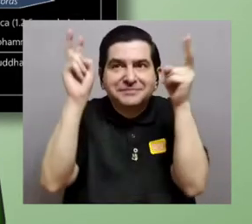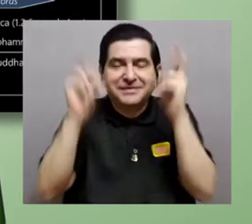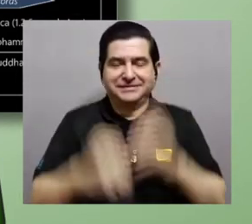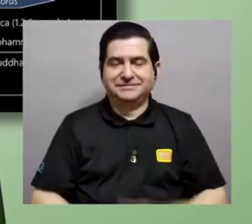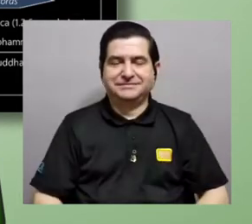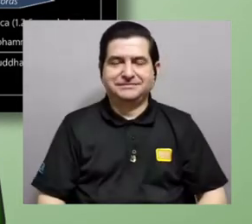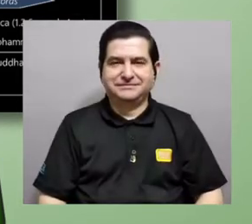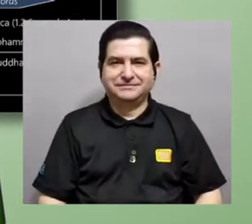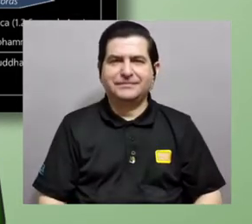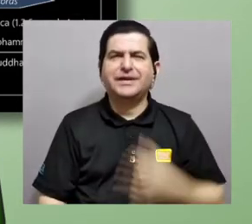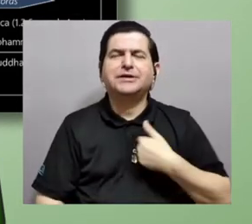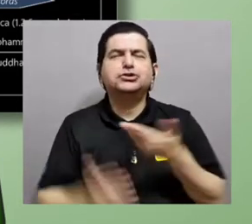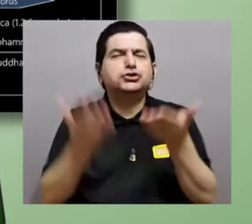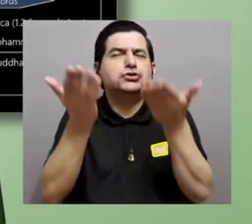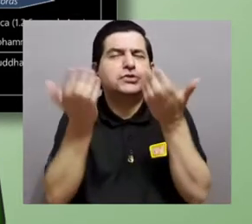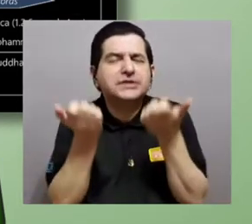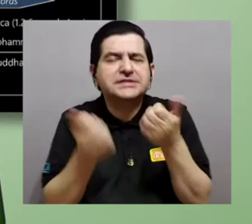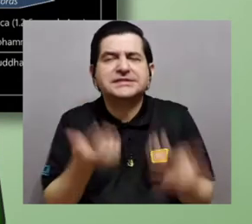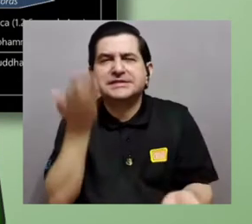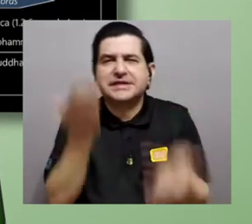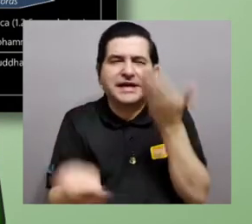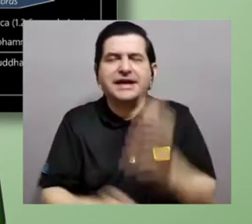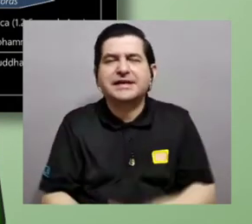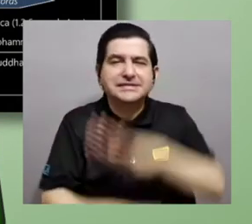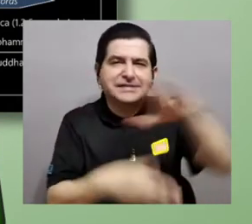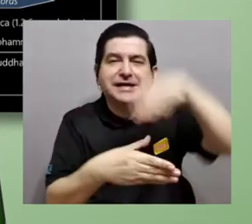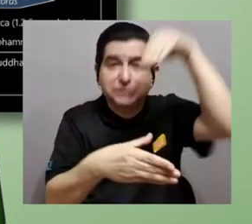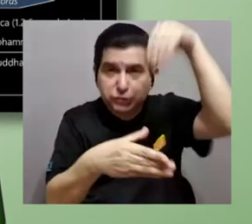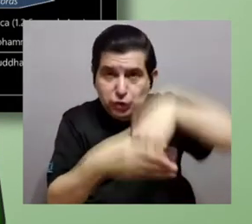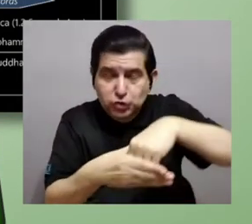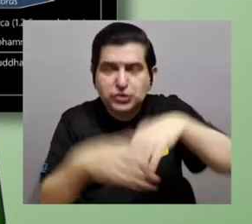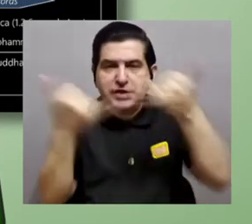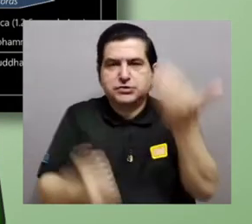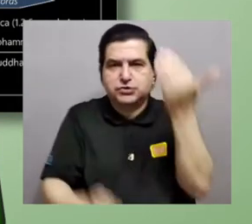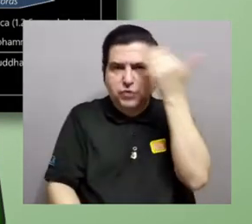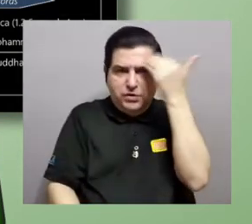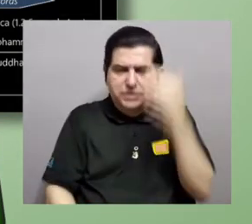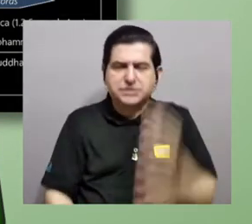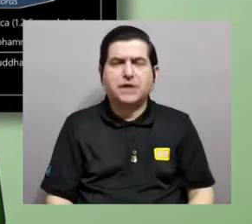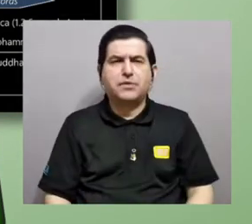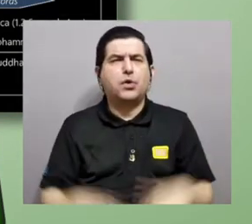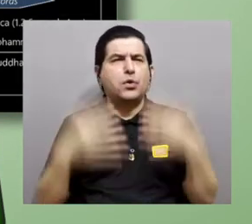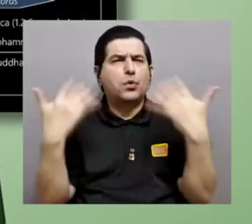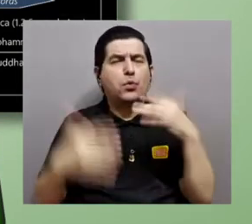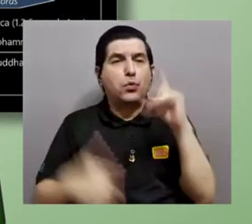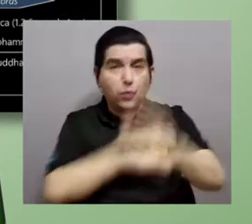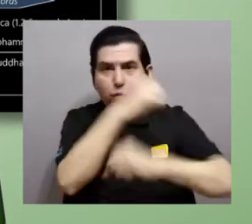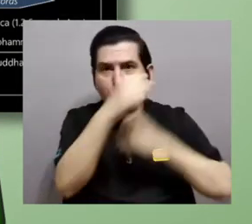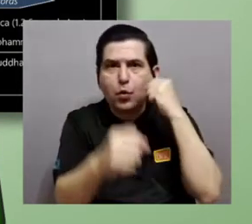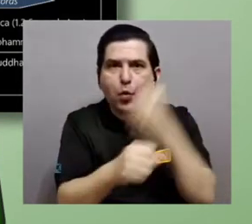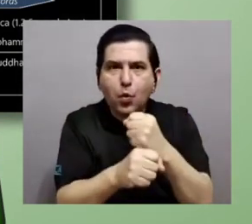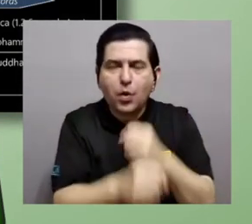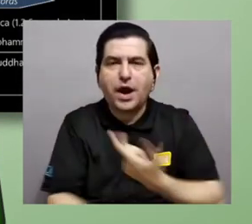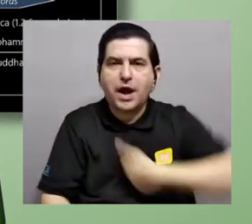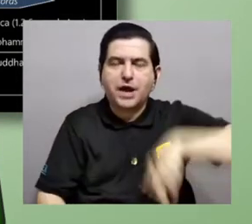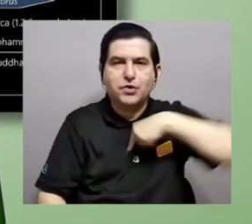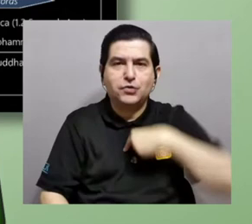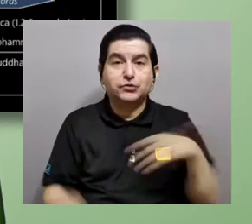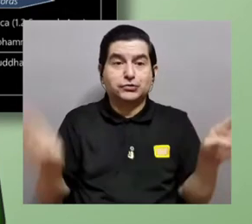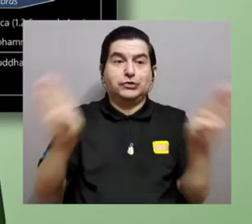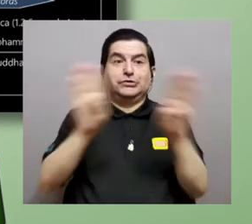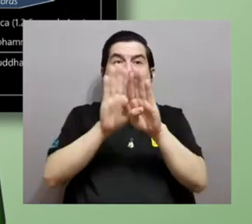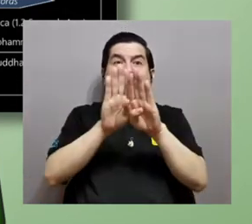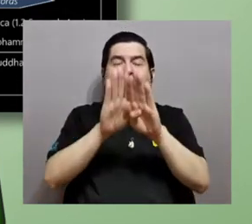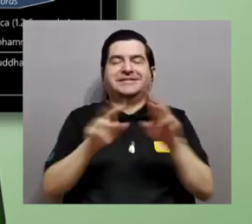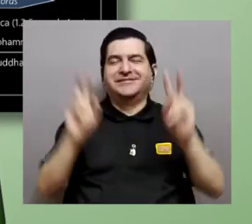diciembre. Entonces, quería darles un poquito de contexto, ahora que sabemos lo mucho que tarda un año cuando